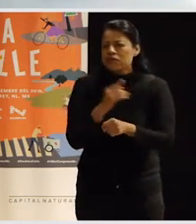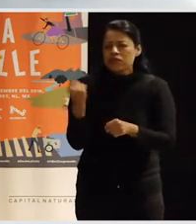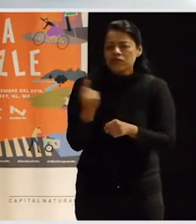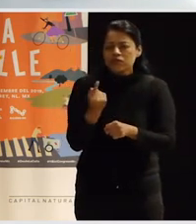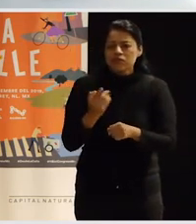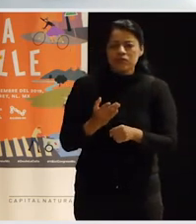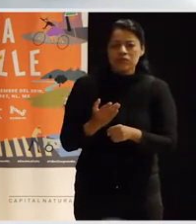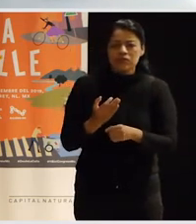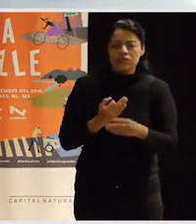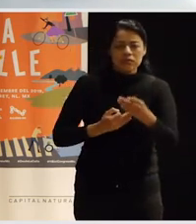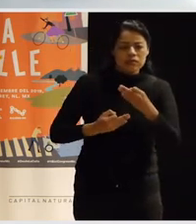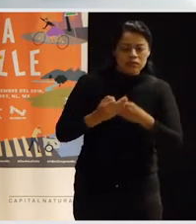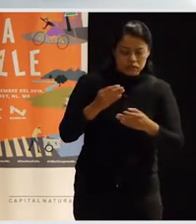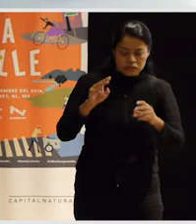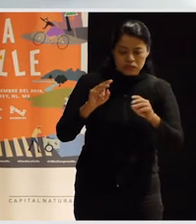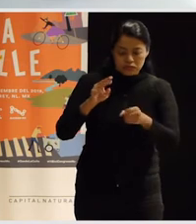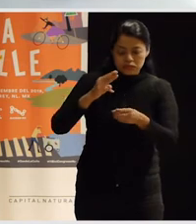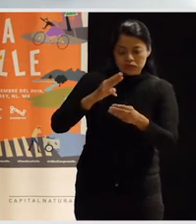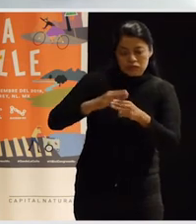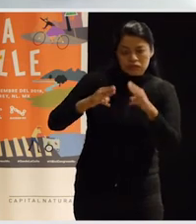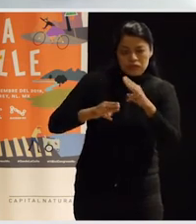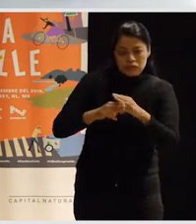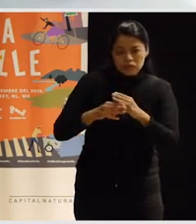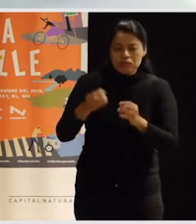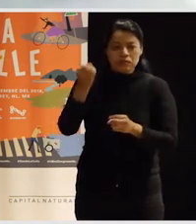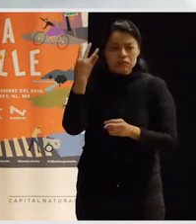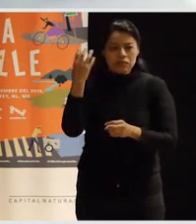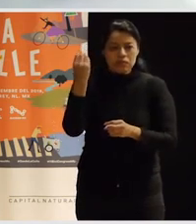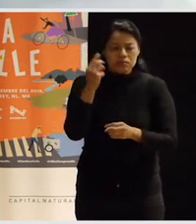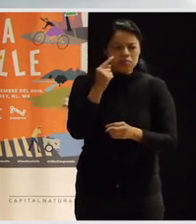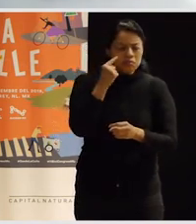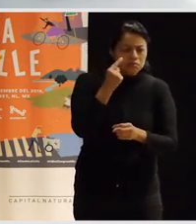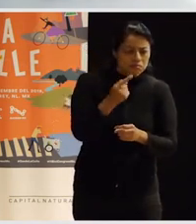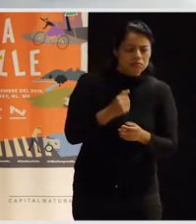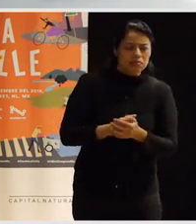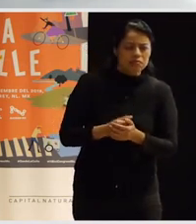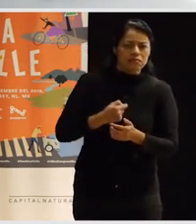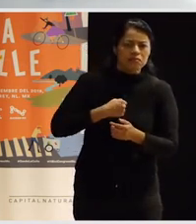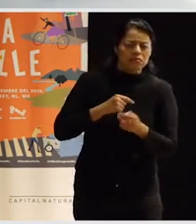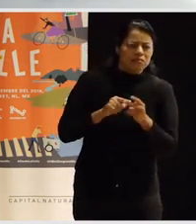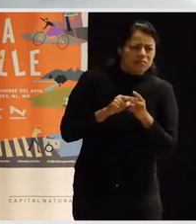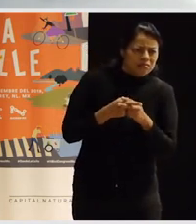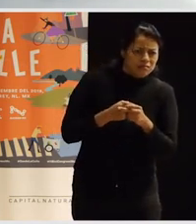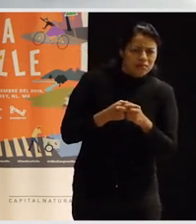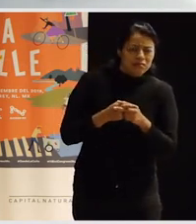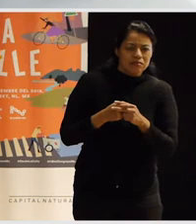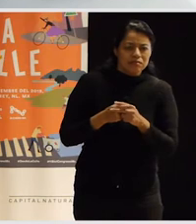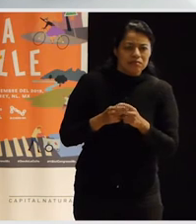Porque en todas las asignaturas, en todas las conferencias nunca se nos nombraban a mujeres arquitectas, ¿no? Y de hecho yo empecé